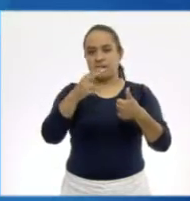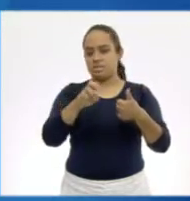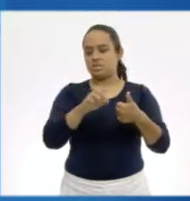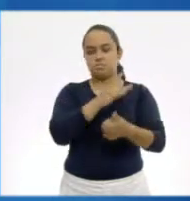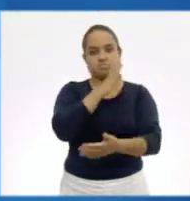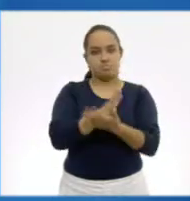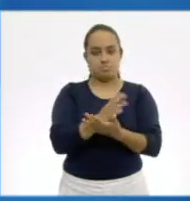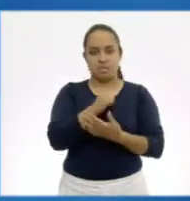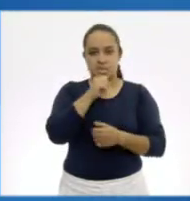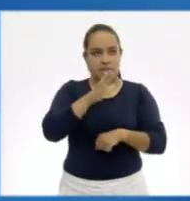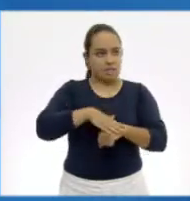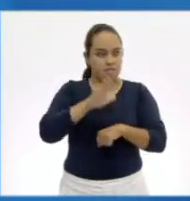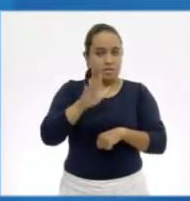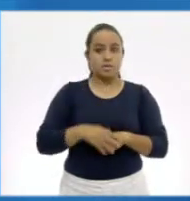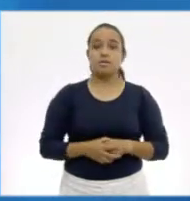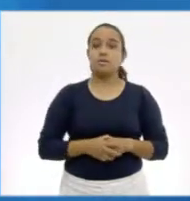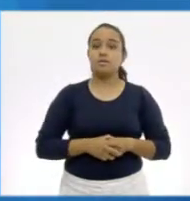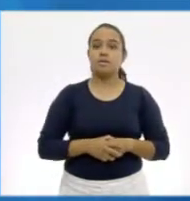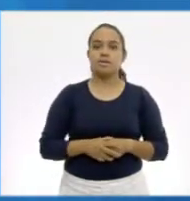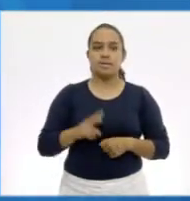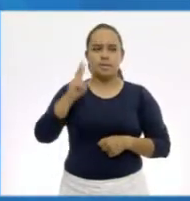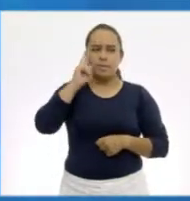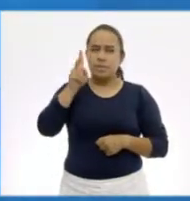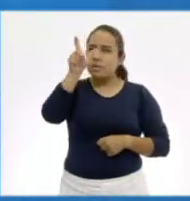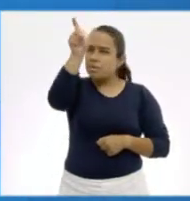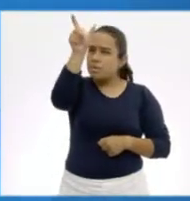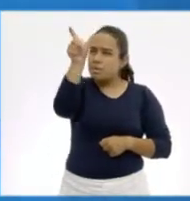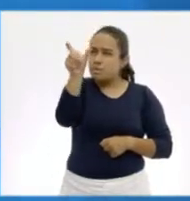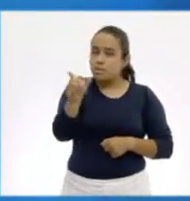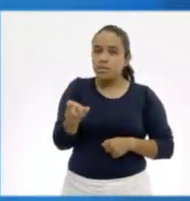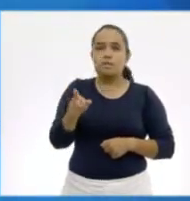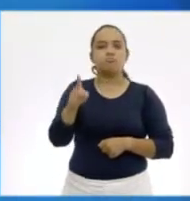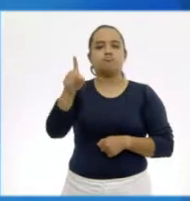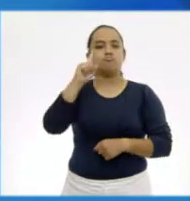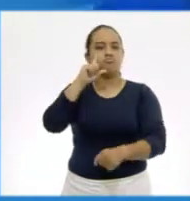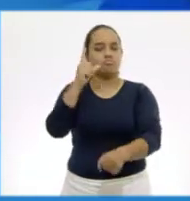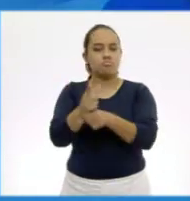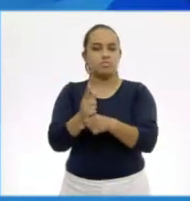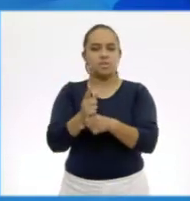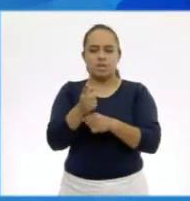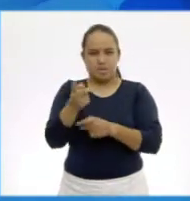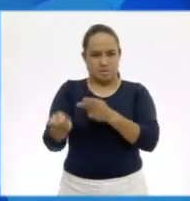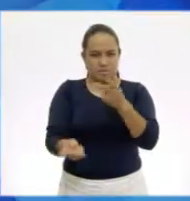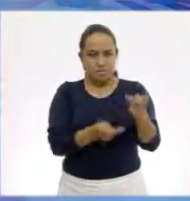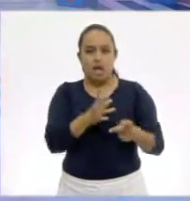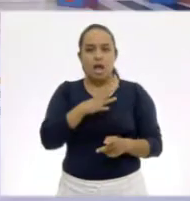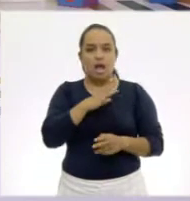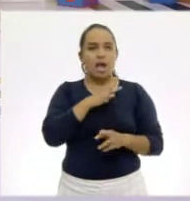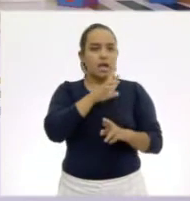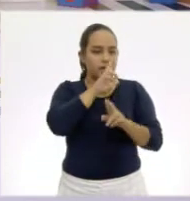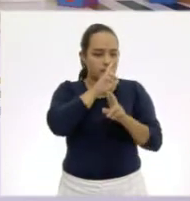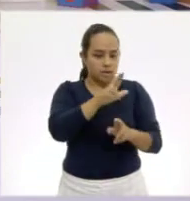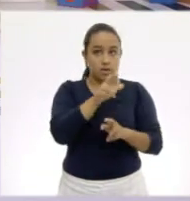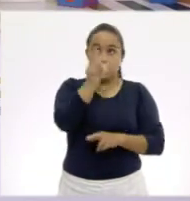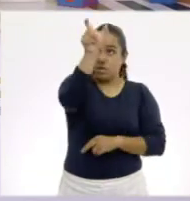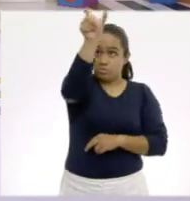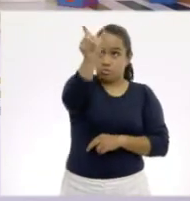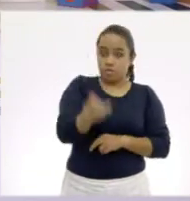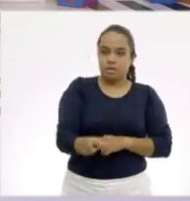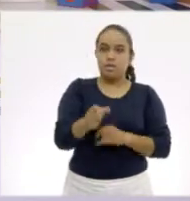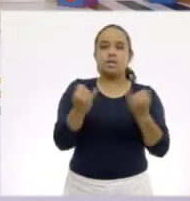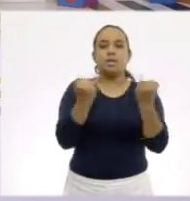Entonces, si te fijas, ubicando bien tus columnas, pudiste encontrar en estas preguntas respuestas tanto en la columna